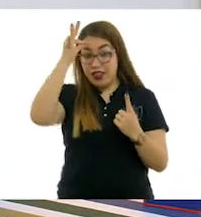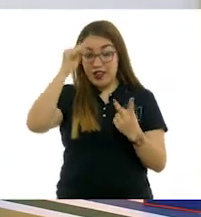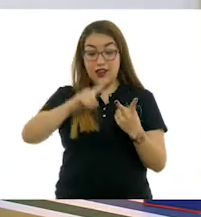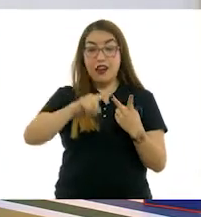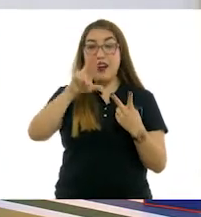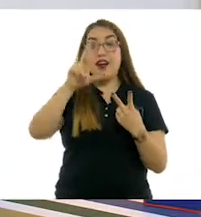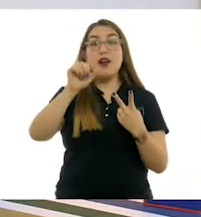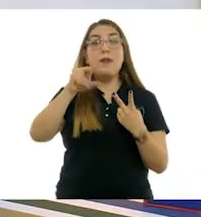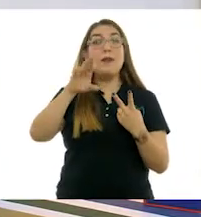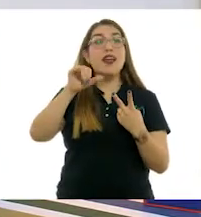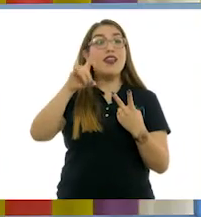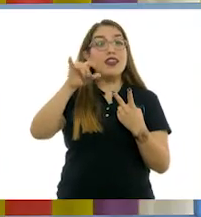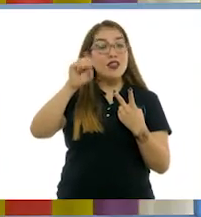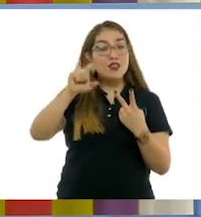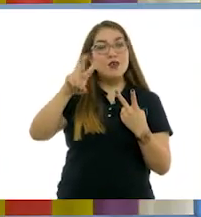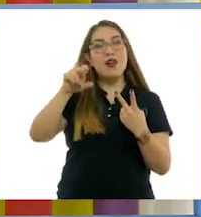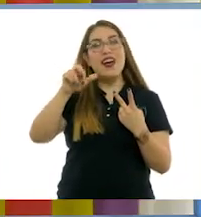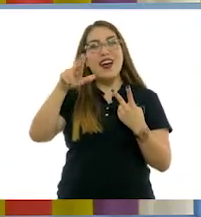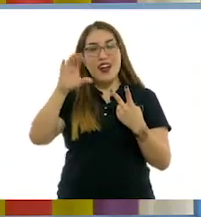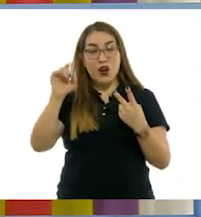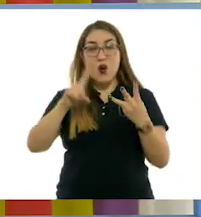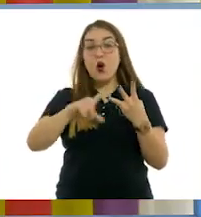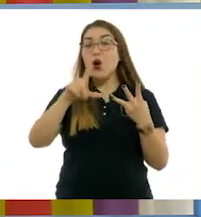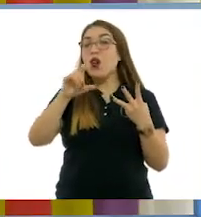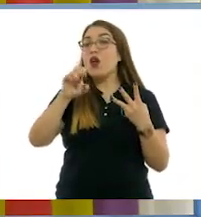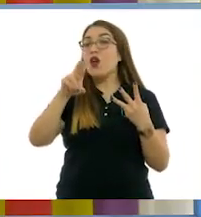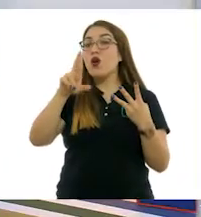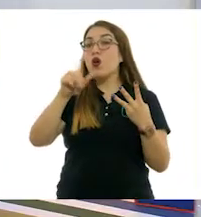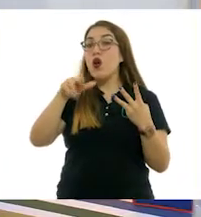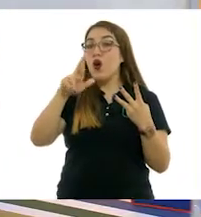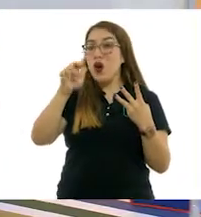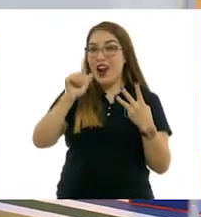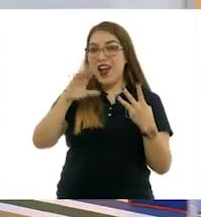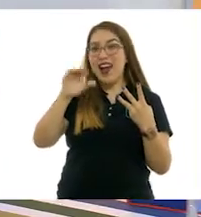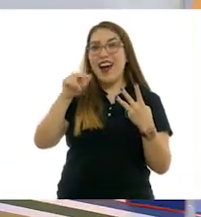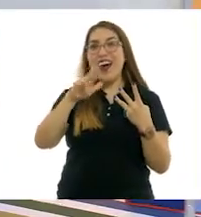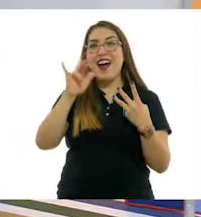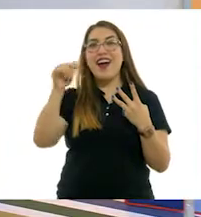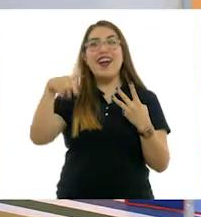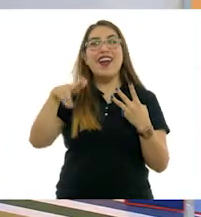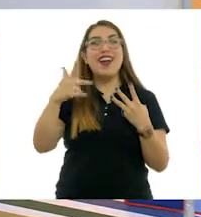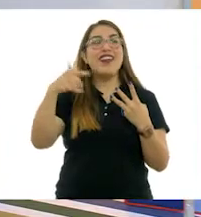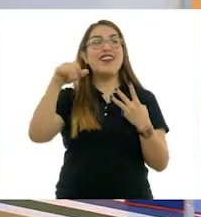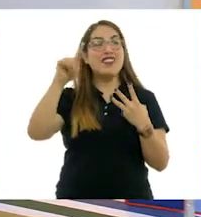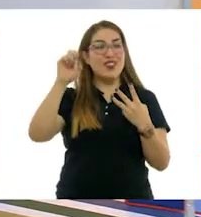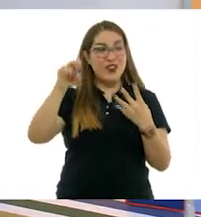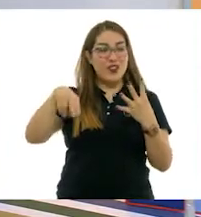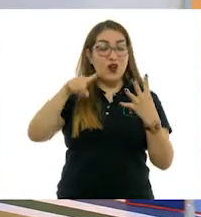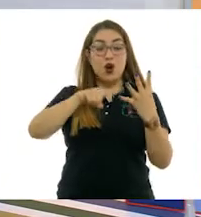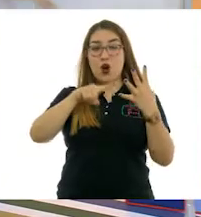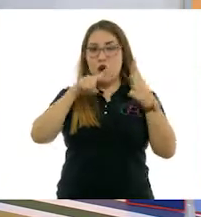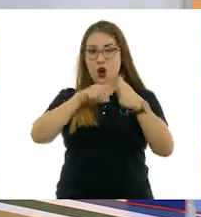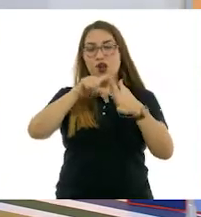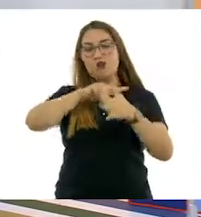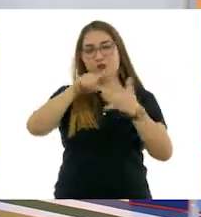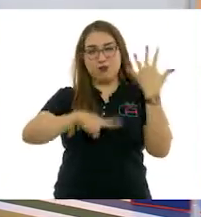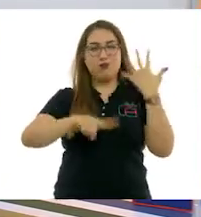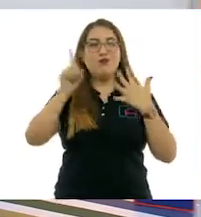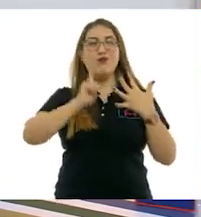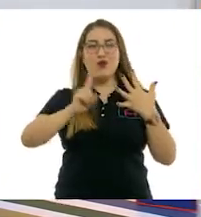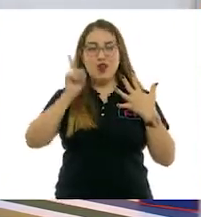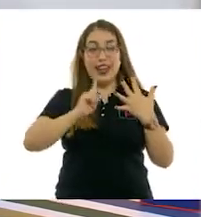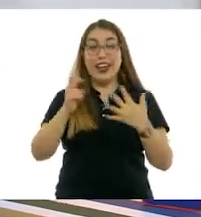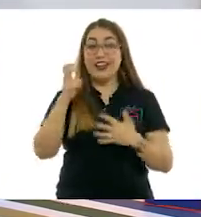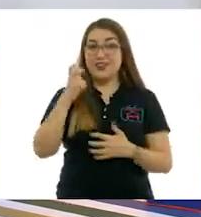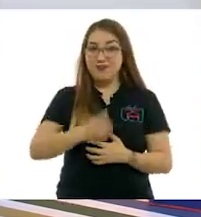Remedios Varo, Leonora Carrington, pero también tenemos a María Izquierdo y Lola Álvarez Bravo. Son